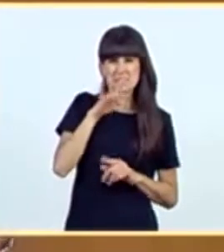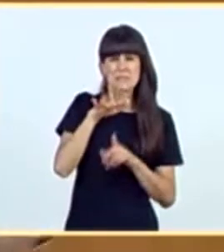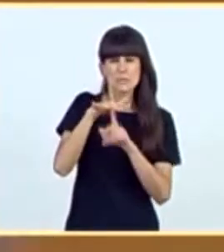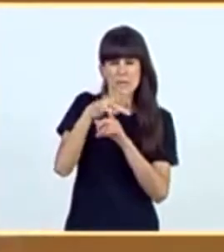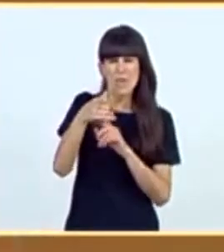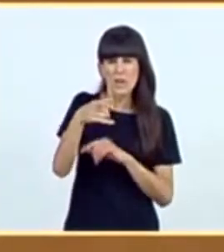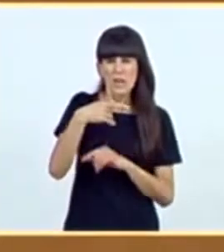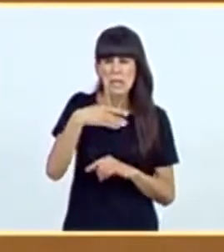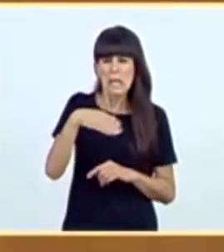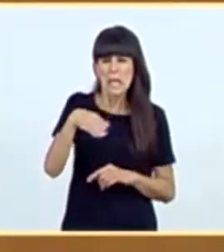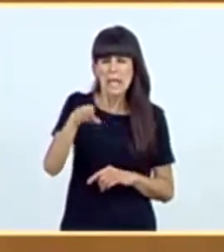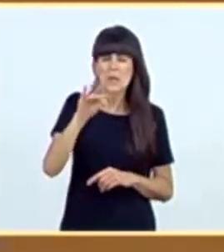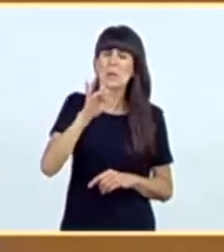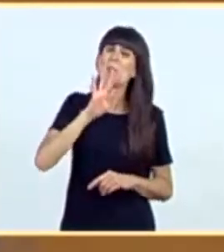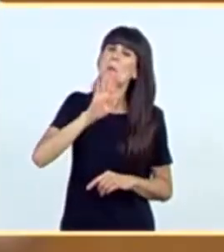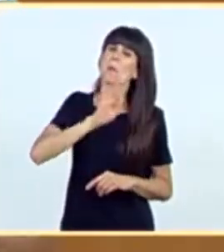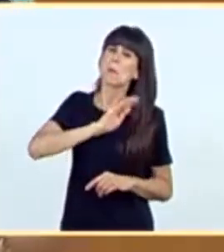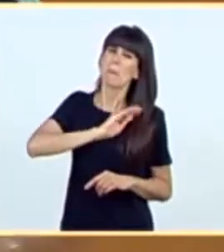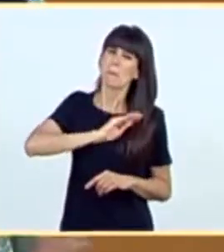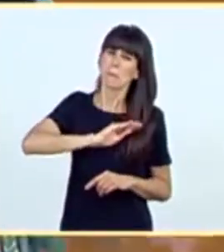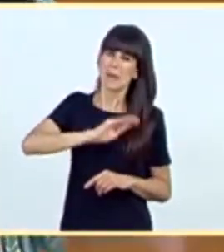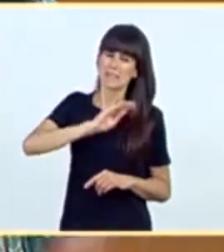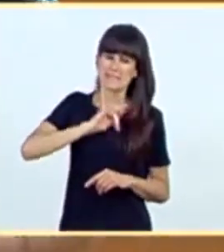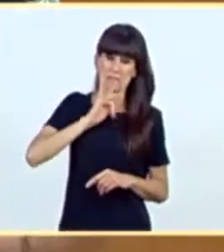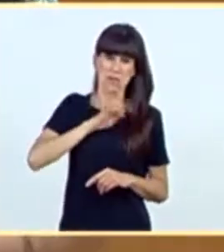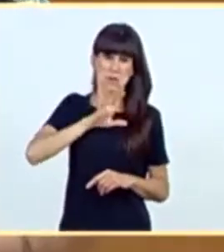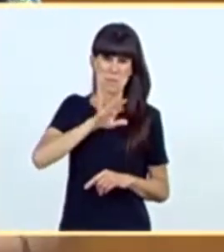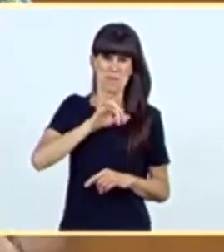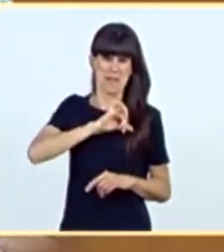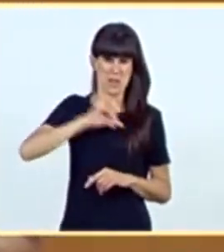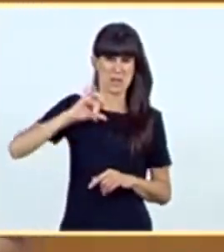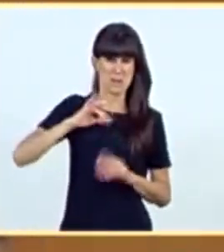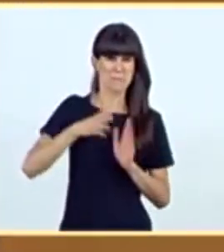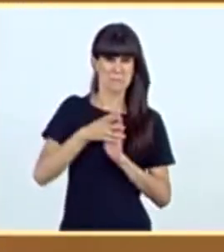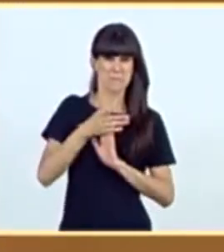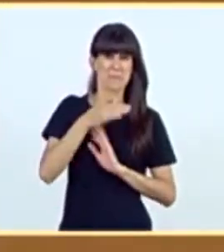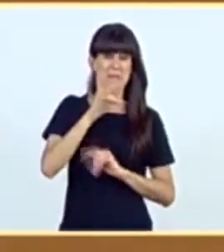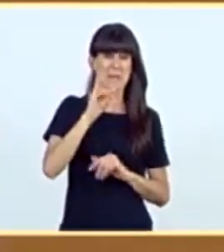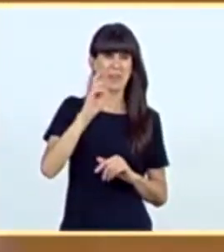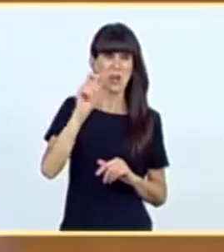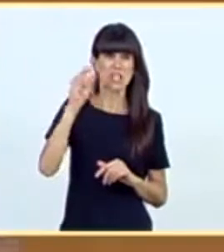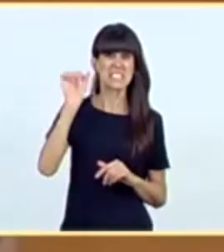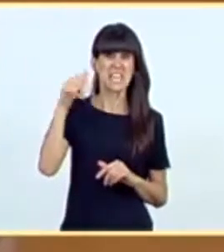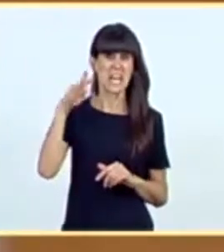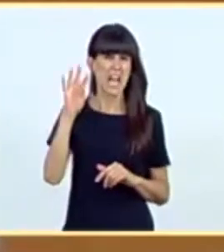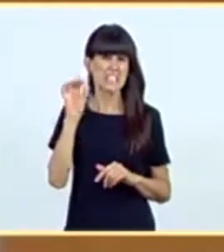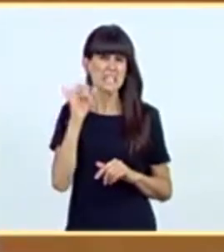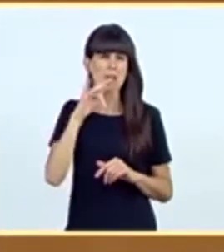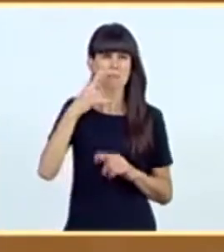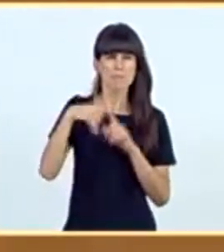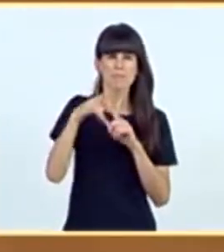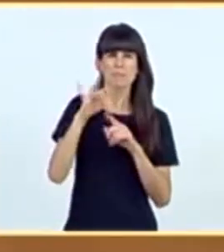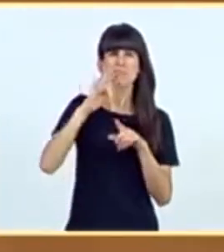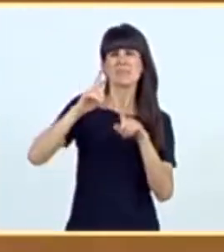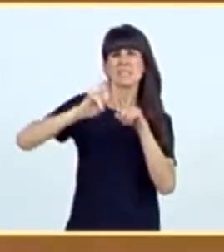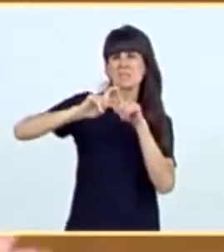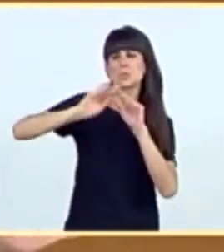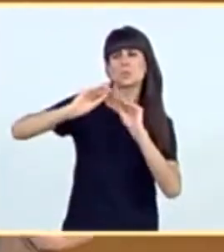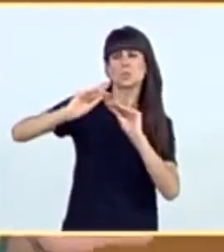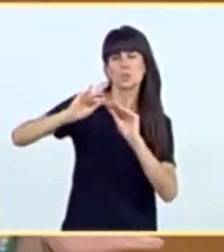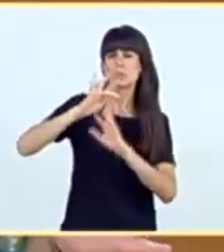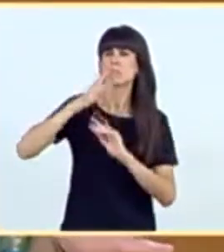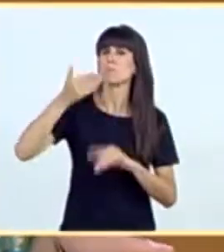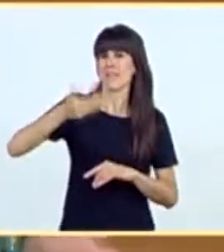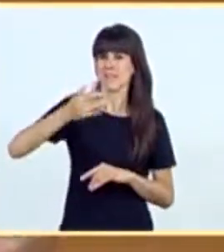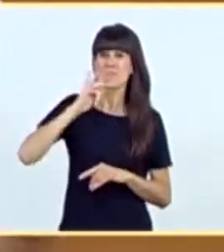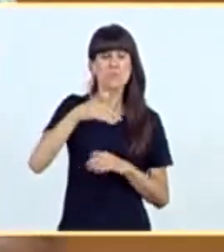Vengo de una comunidad autónoma, especialmente donde la idiosincrasia es un elemento importante. Y la verdad que me sorprende que usted hable de idiosincrasia en los